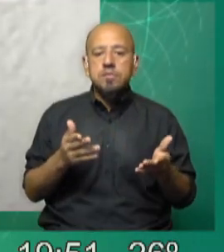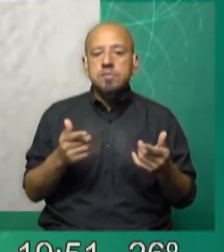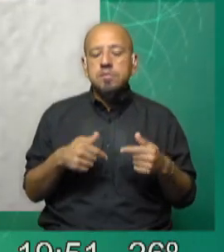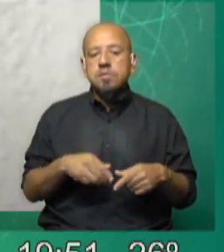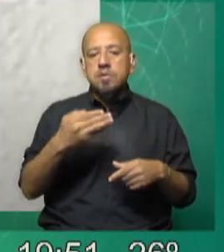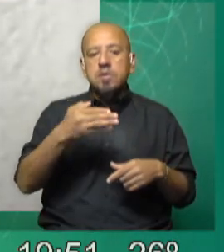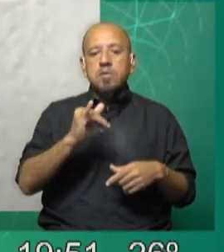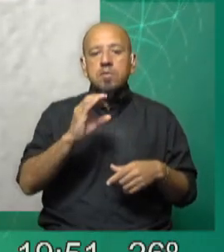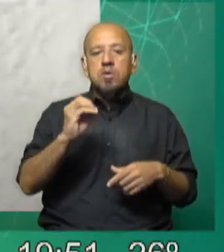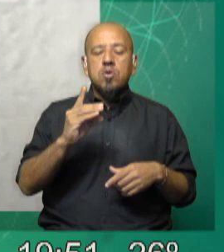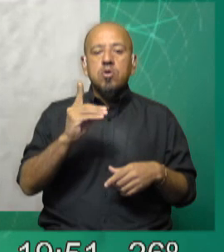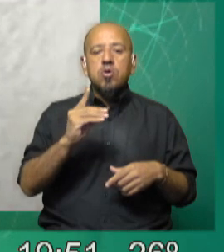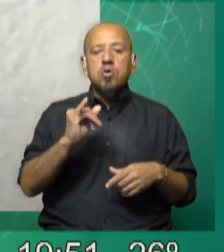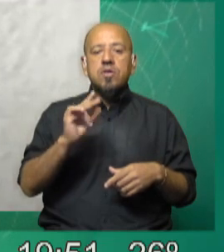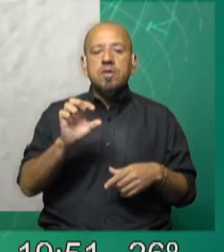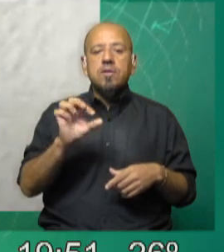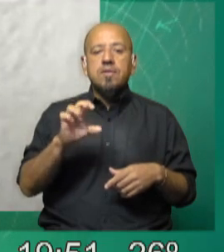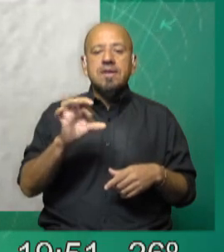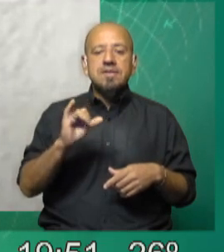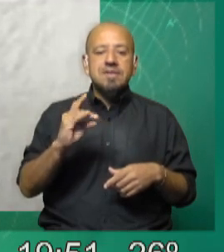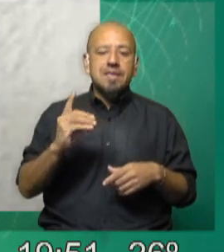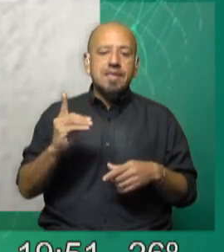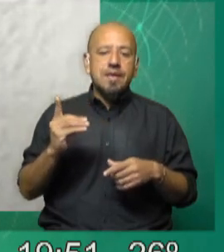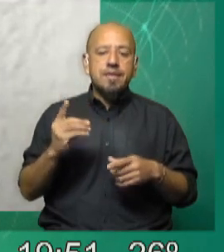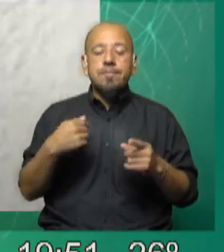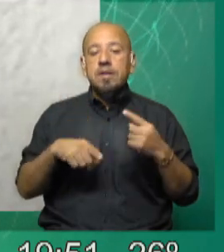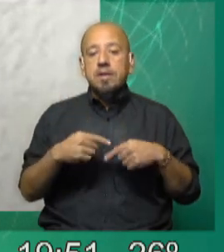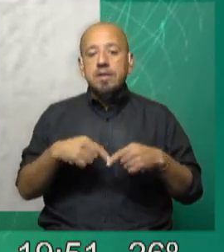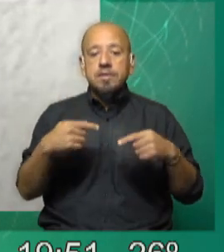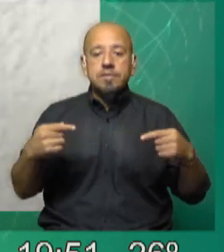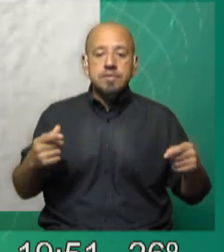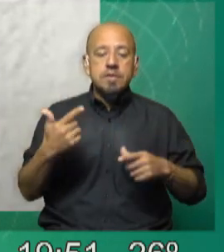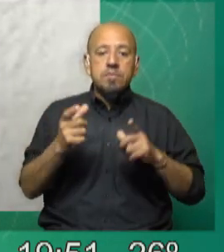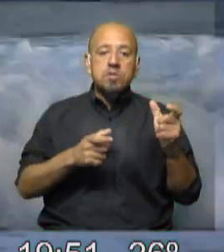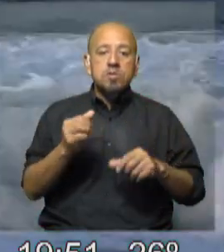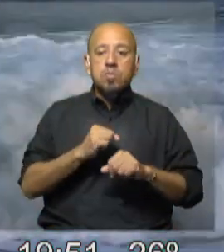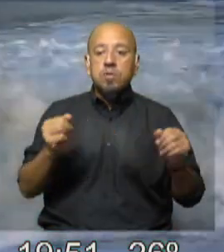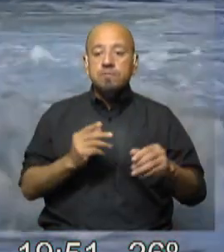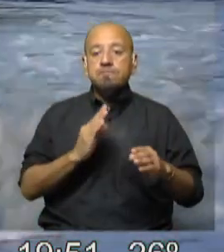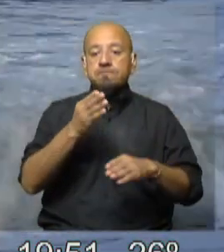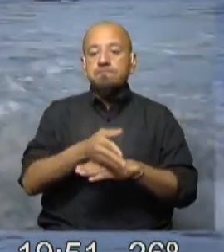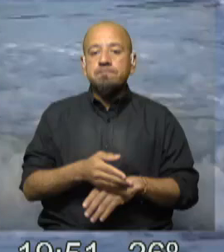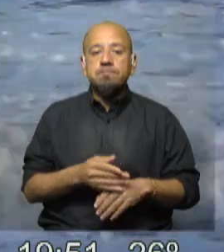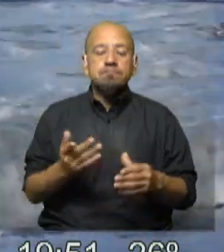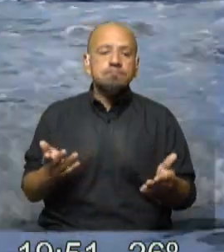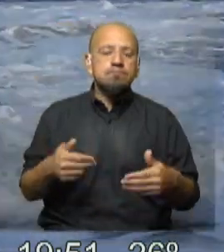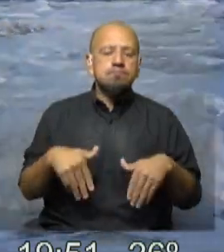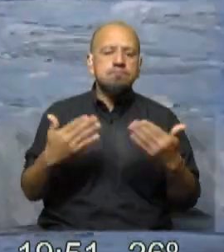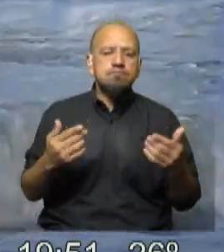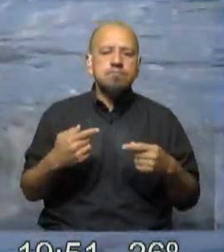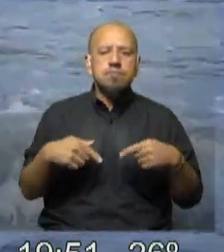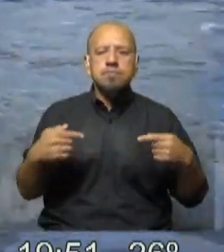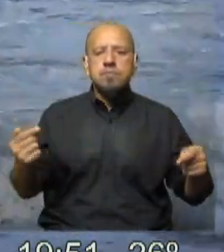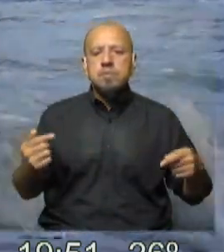la biodiversidad, mantener los servicios, ¿no?, porque para que sea una ola disfrutable, en realidad, la gente tiene que poder acceder a ella, tratar de evitar cualquier cosa que pueda